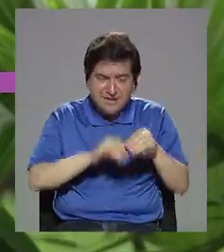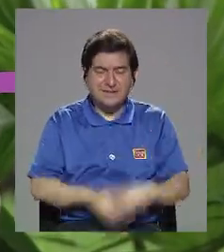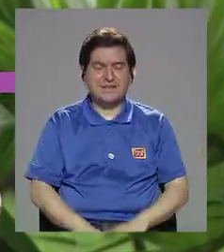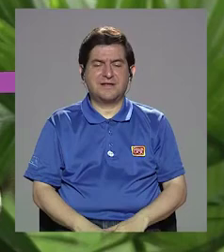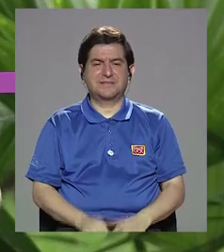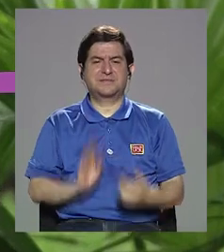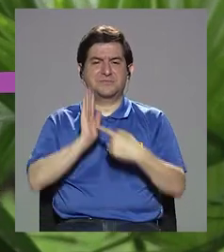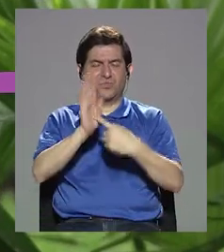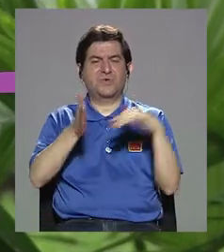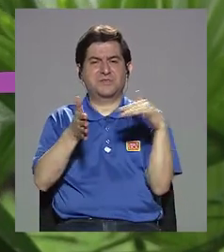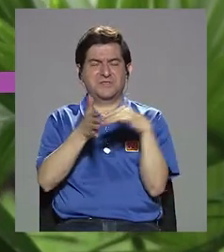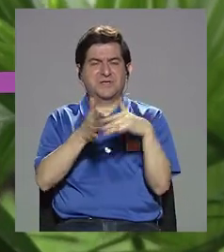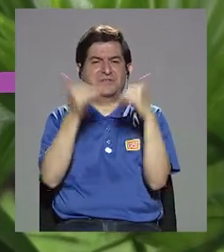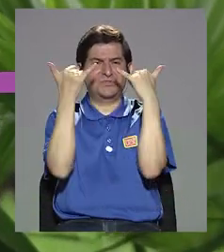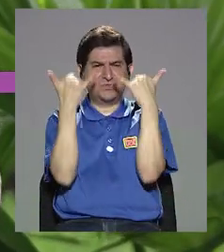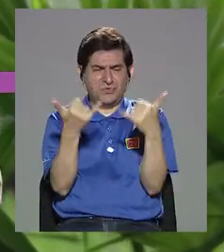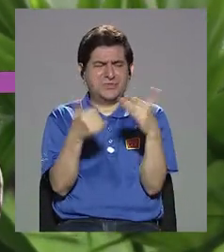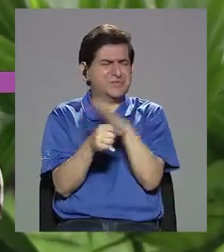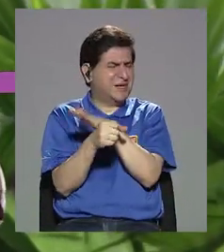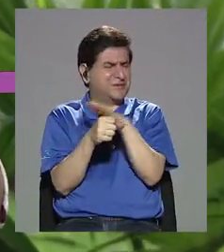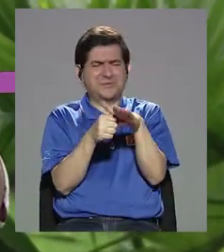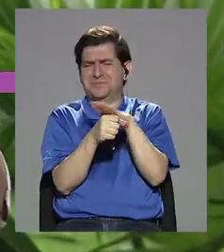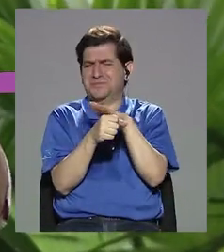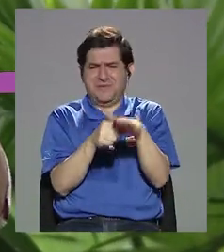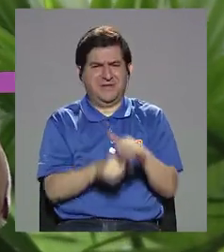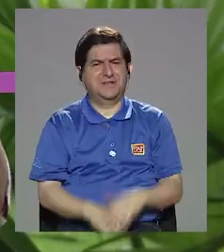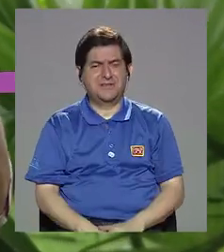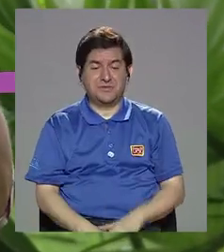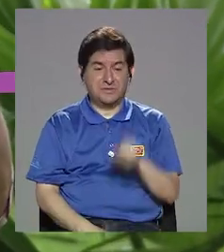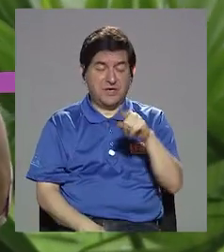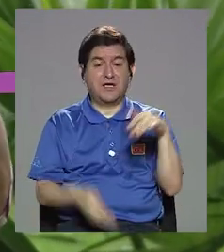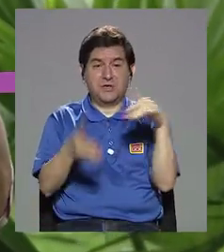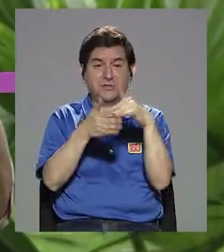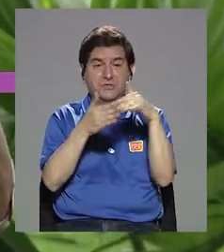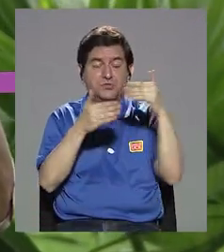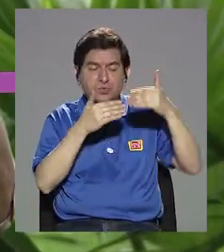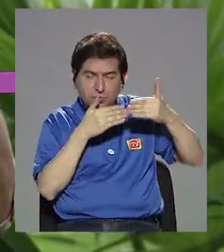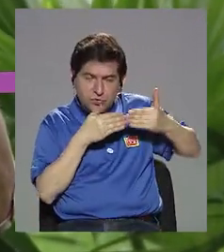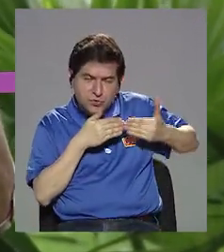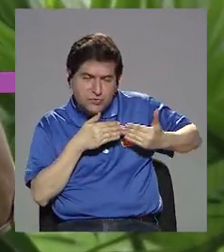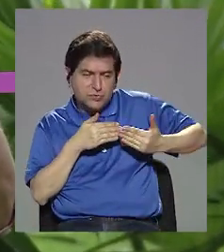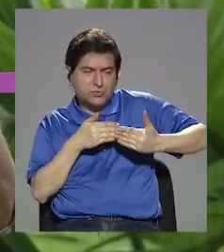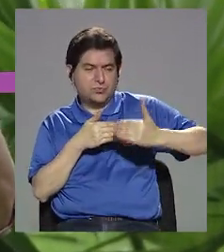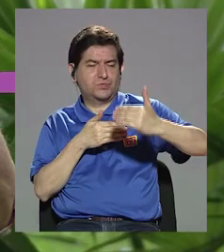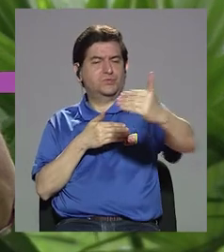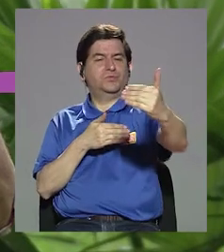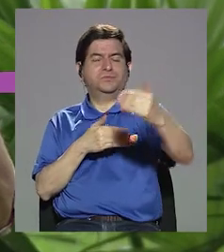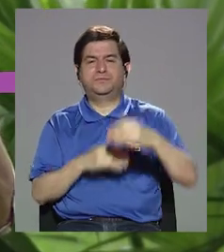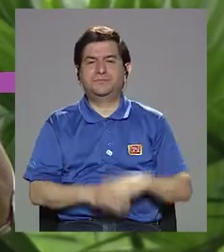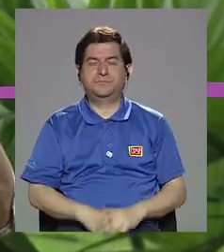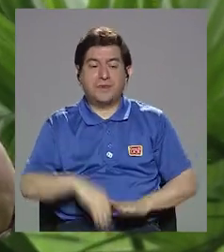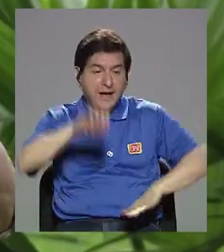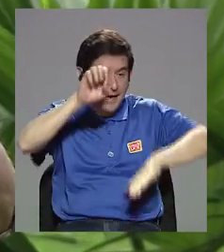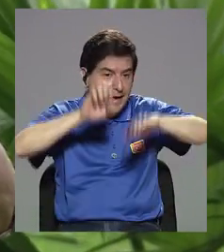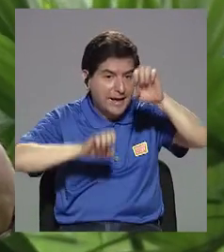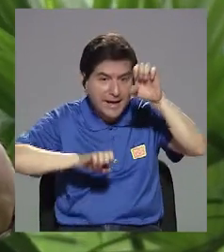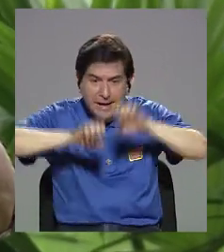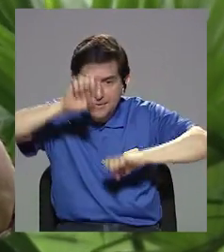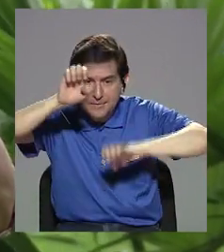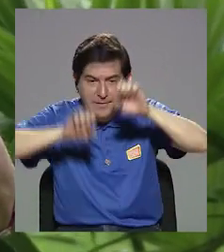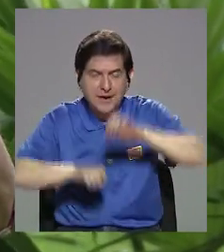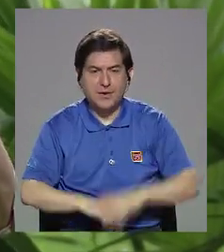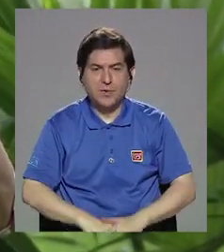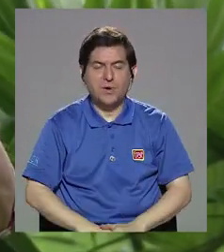estudios ya suficientes, que son estudios longitudinales, donde evalúan